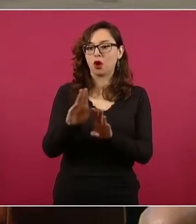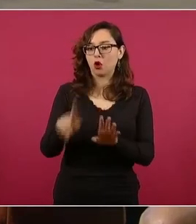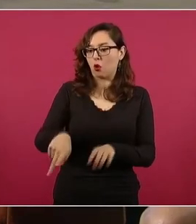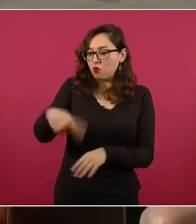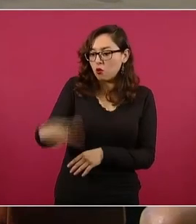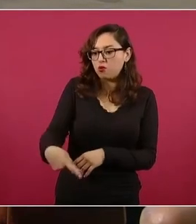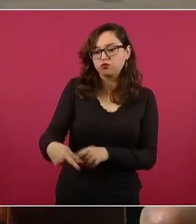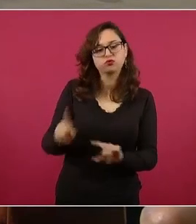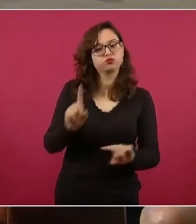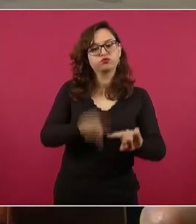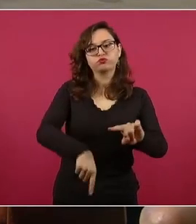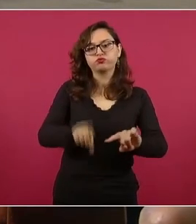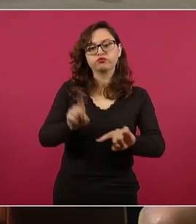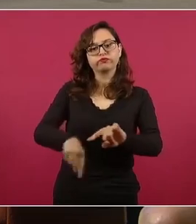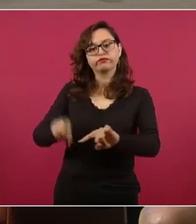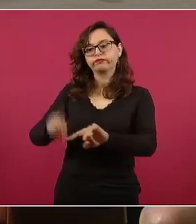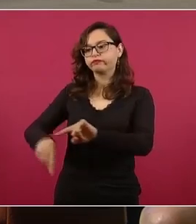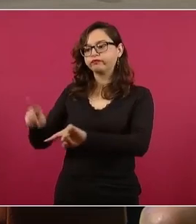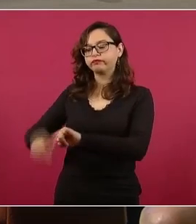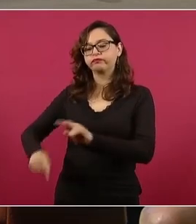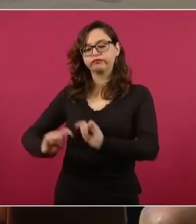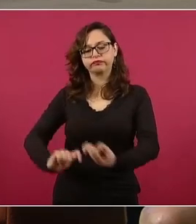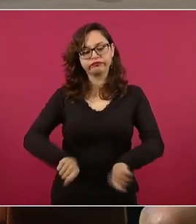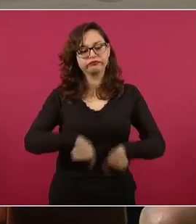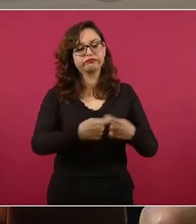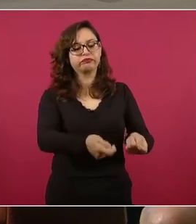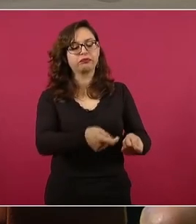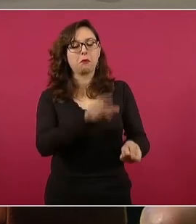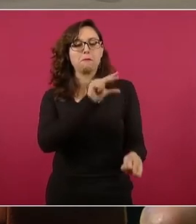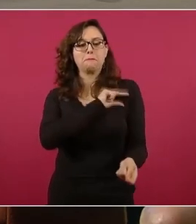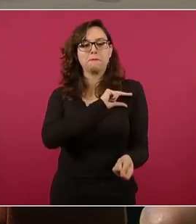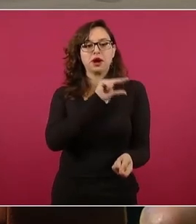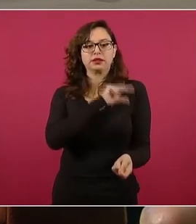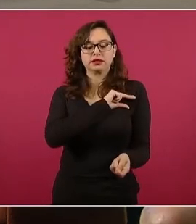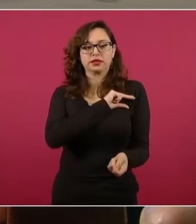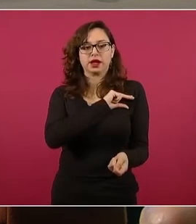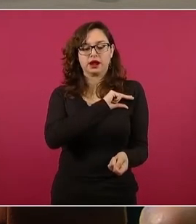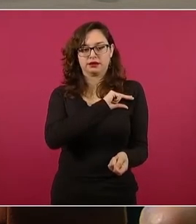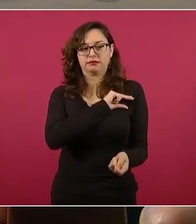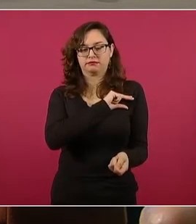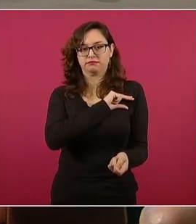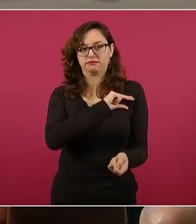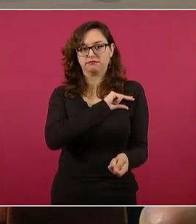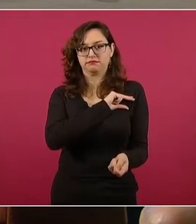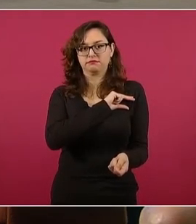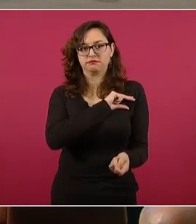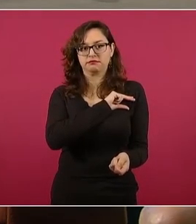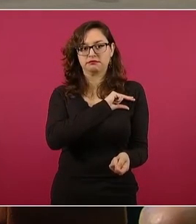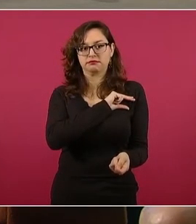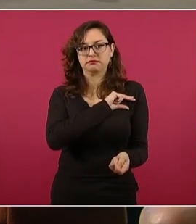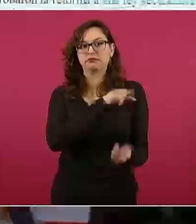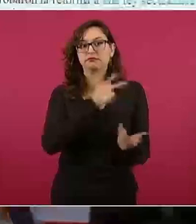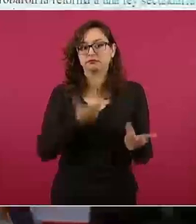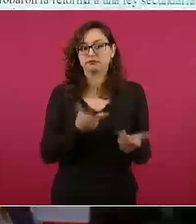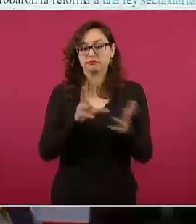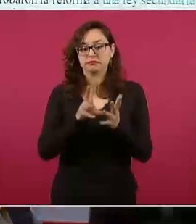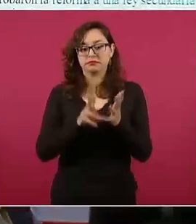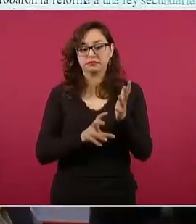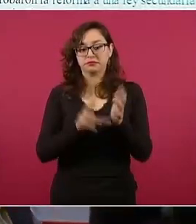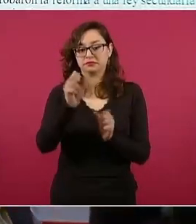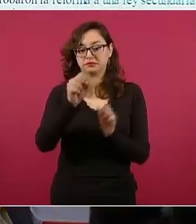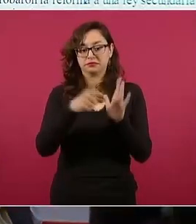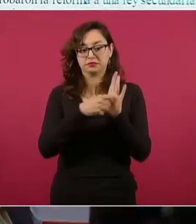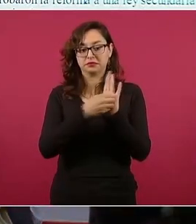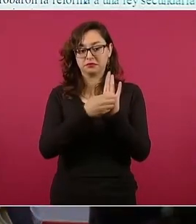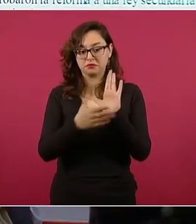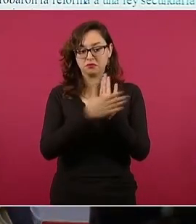que eran propiedad de la nación, eliminando de la Constitución